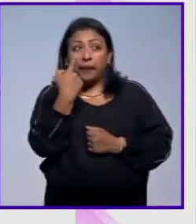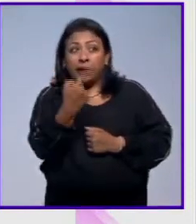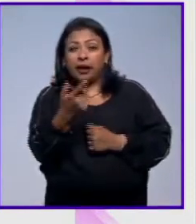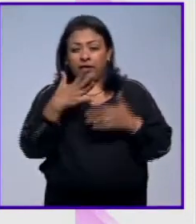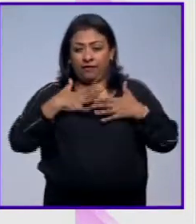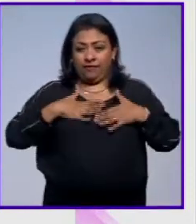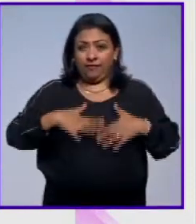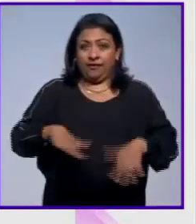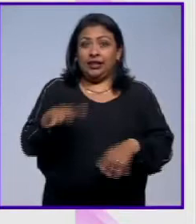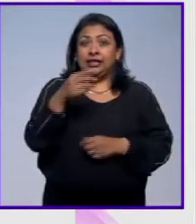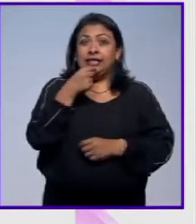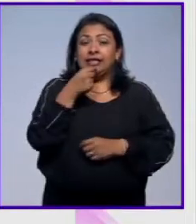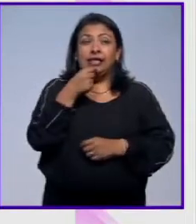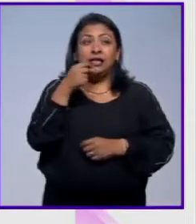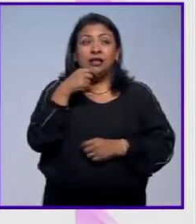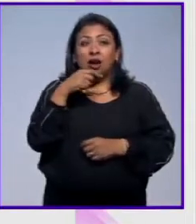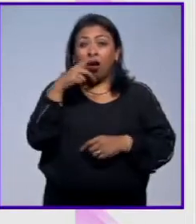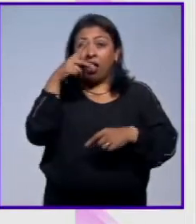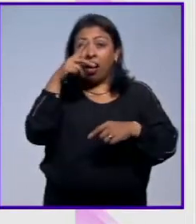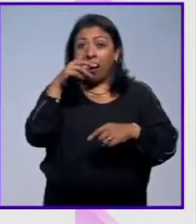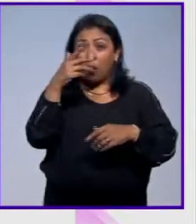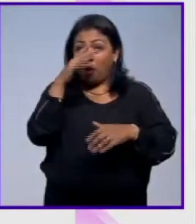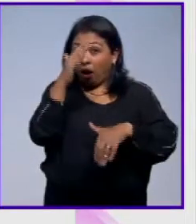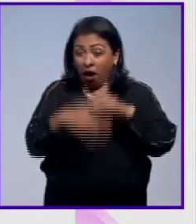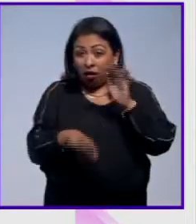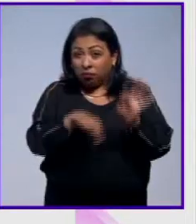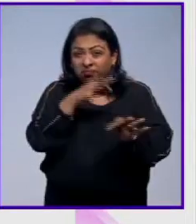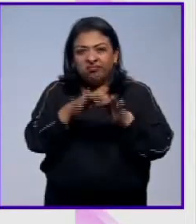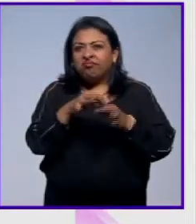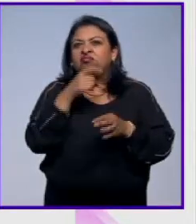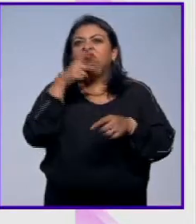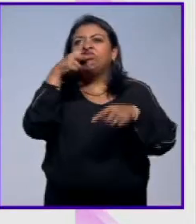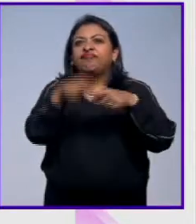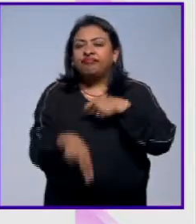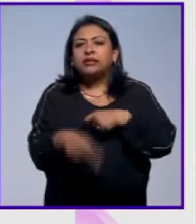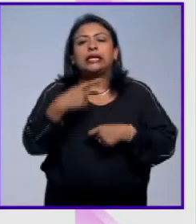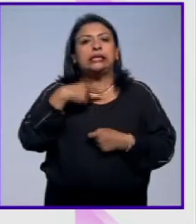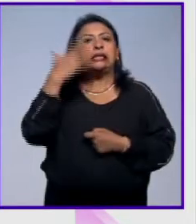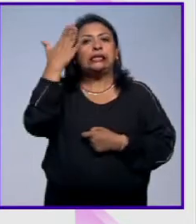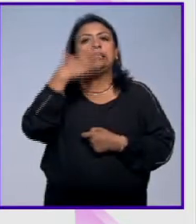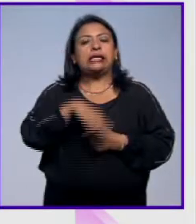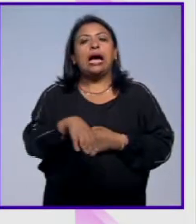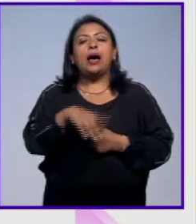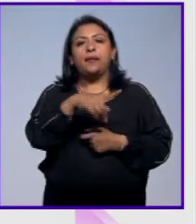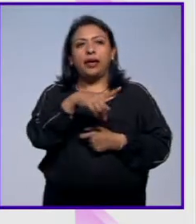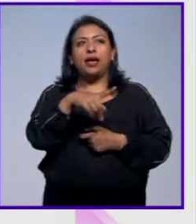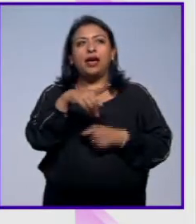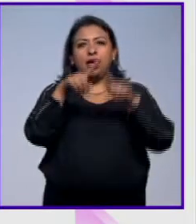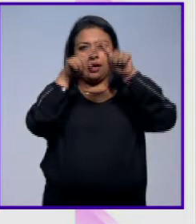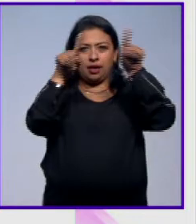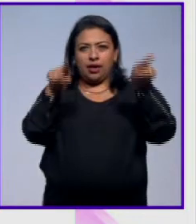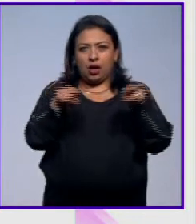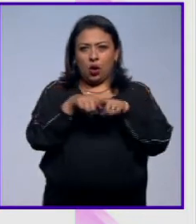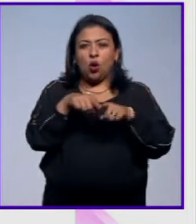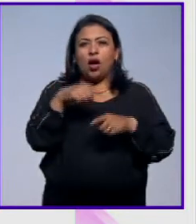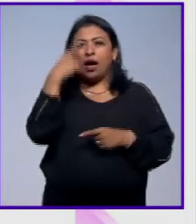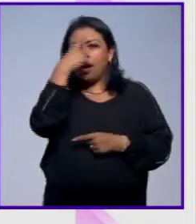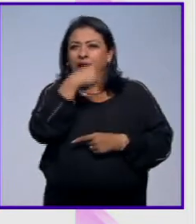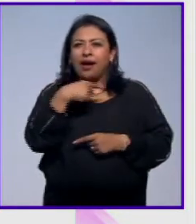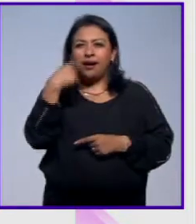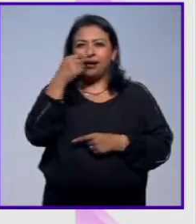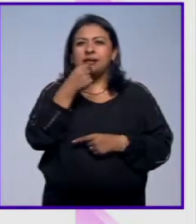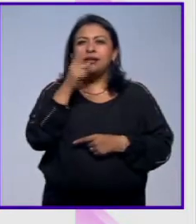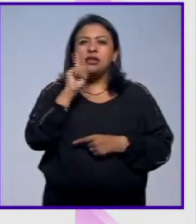que el vestido de la niña nunca terminó y se sabe que este retrato estuvo en su